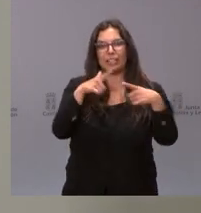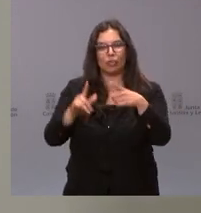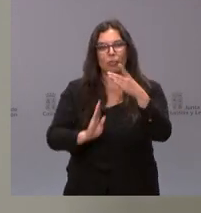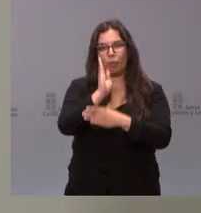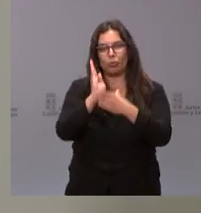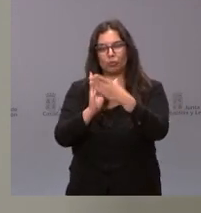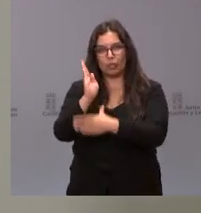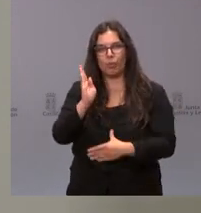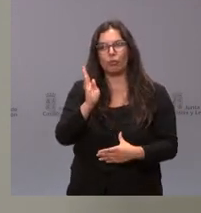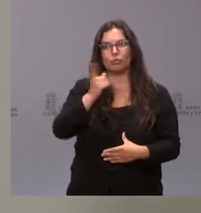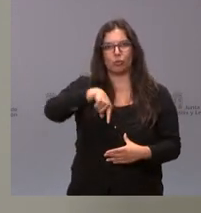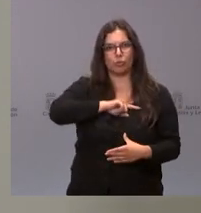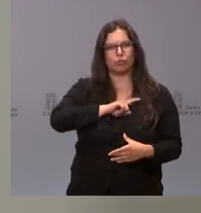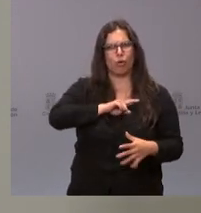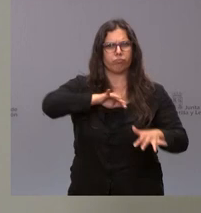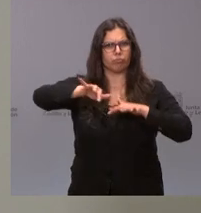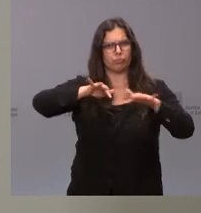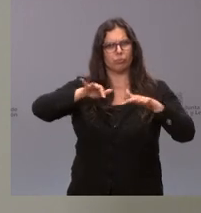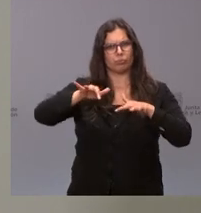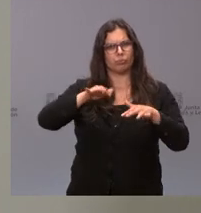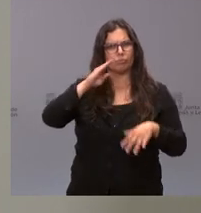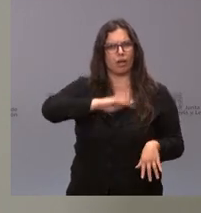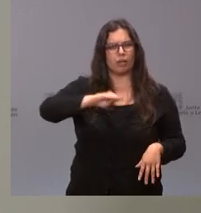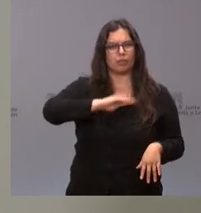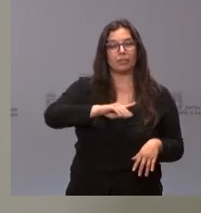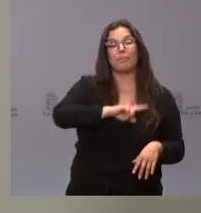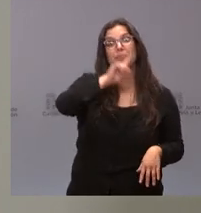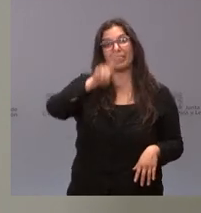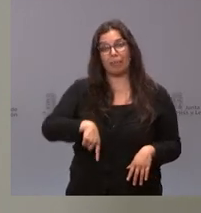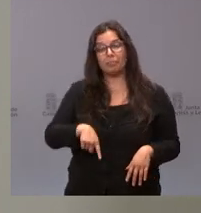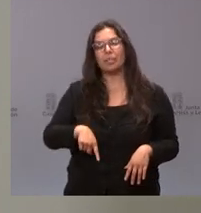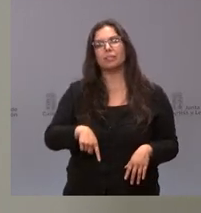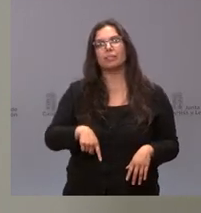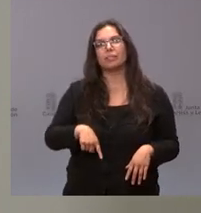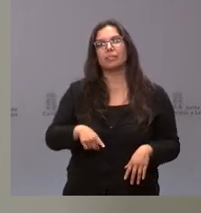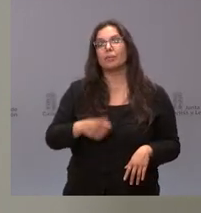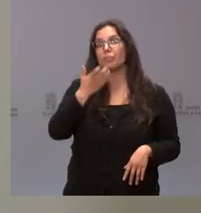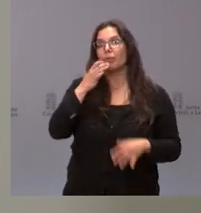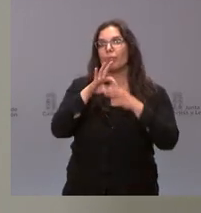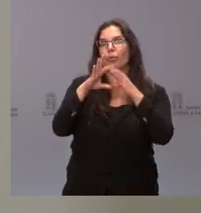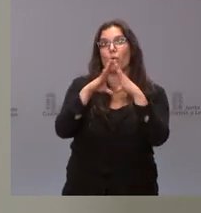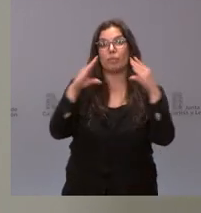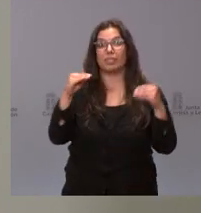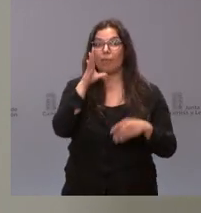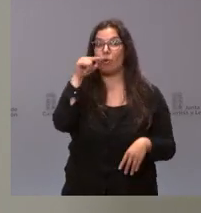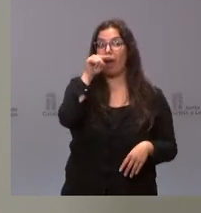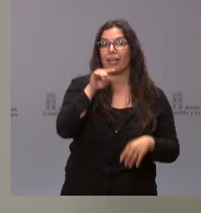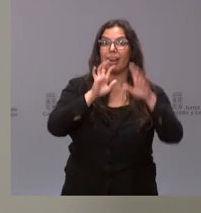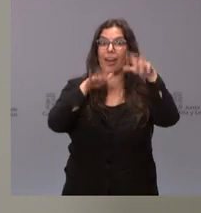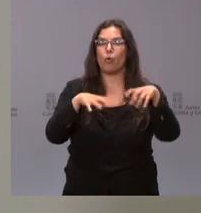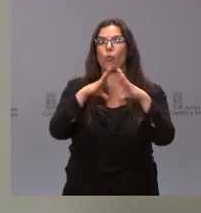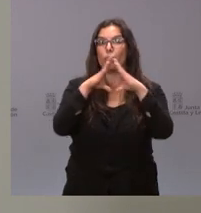tenemos una especial presencia en nuestra comunidad autónoma, como desde el punto de vista universitario, León tiene la